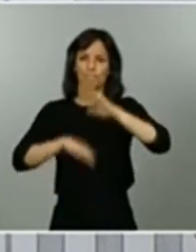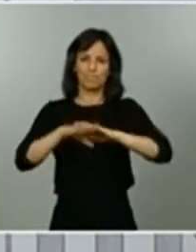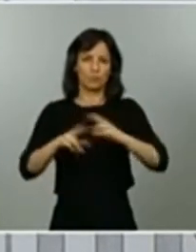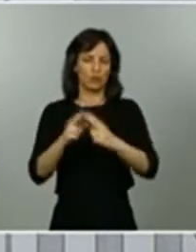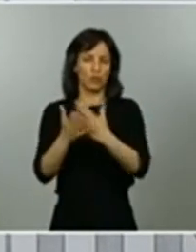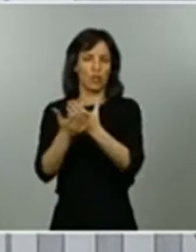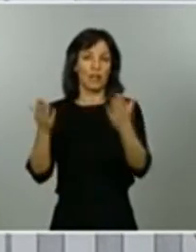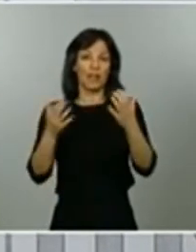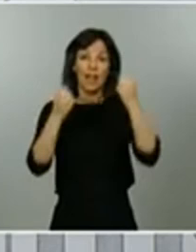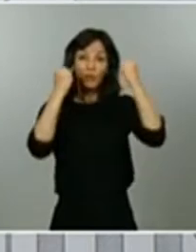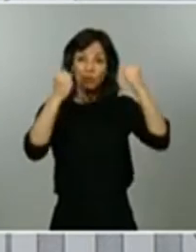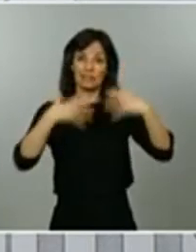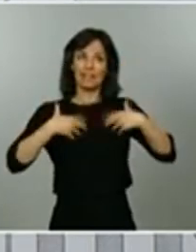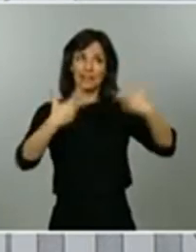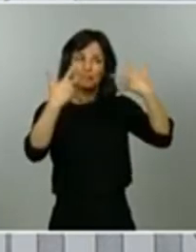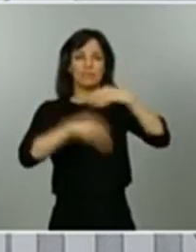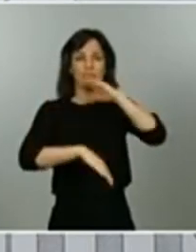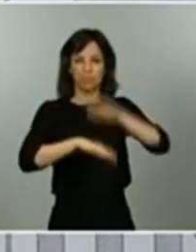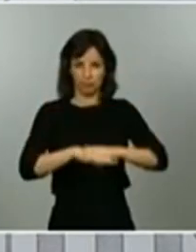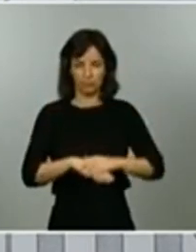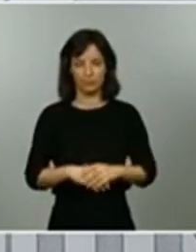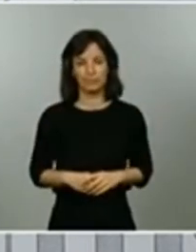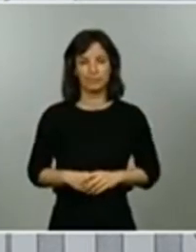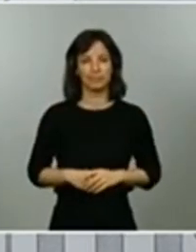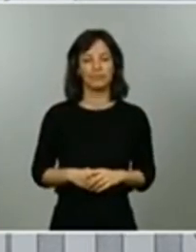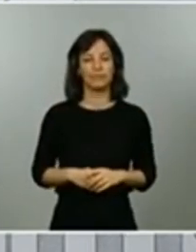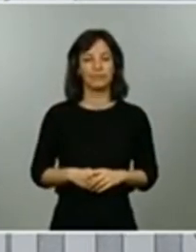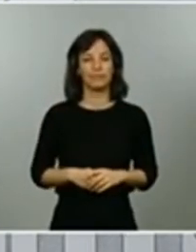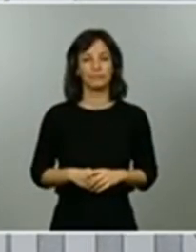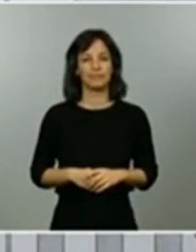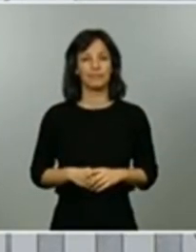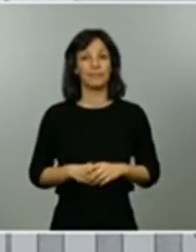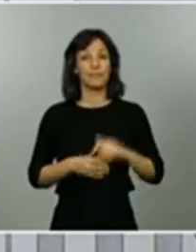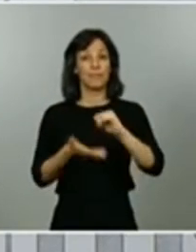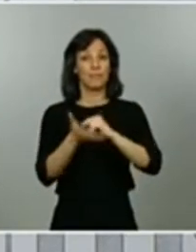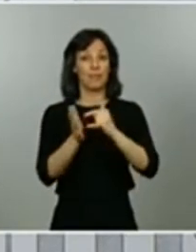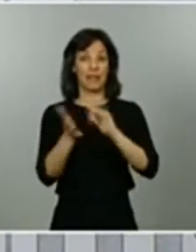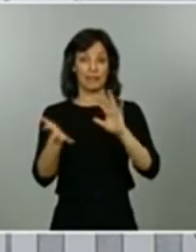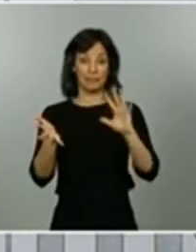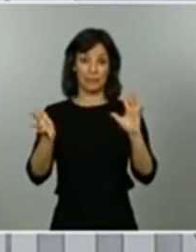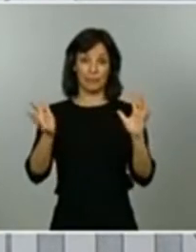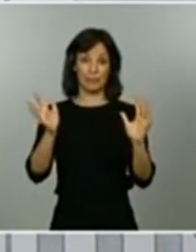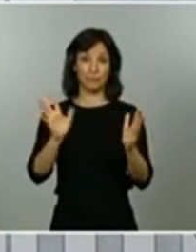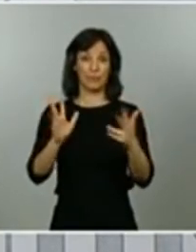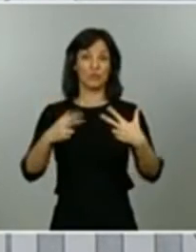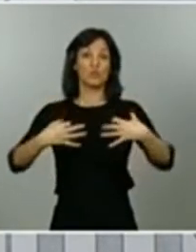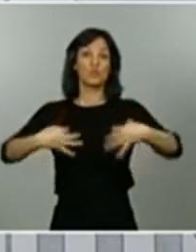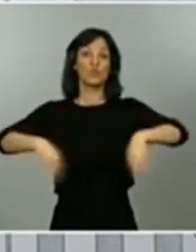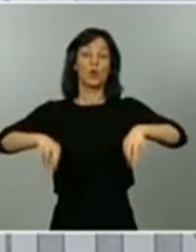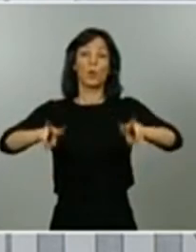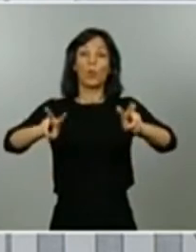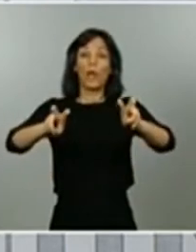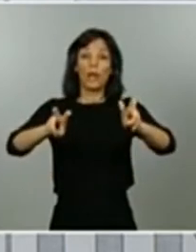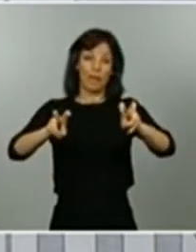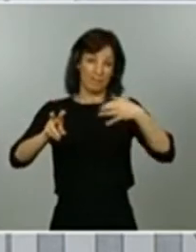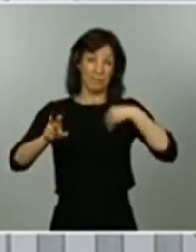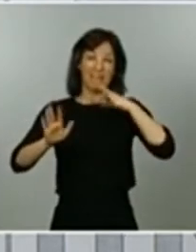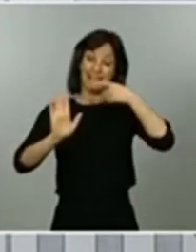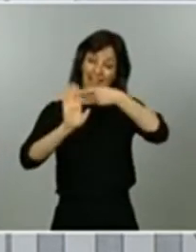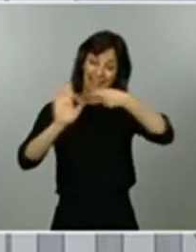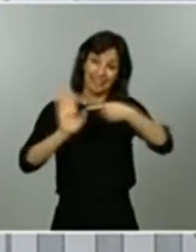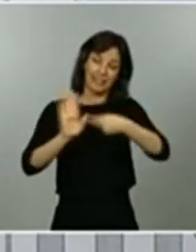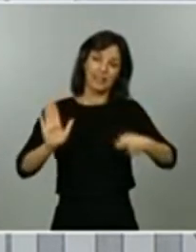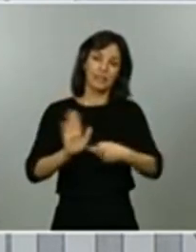sanitarias. El plan de transición a la nueva normalidad, la desescalada, se basa en dos pilares. La